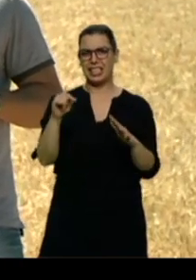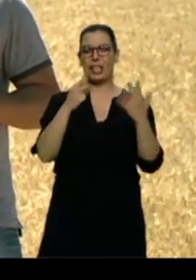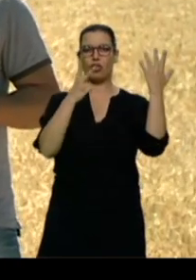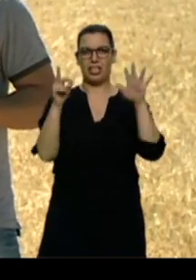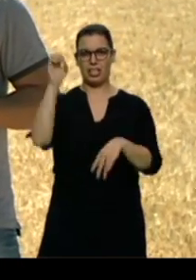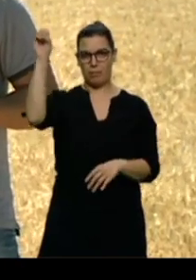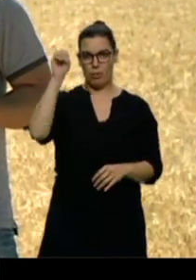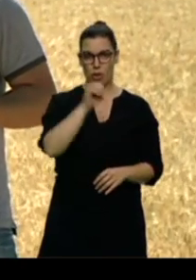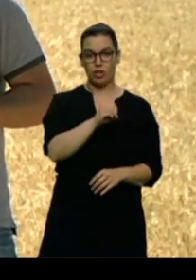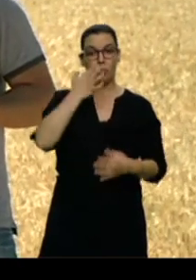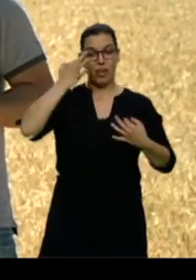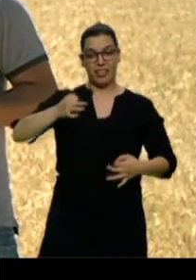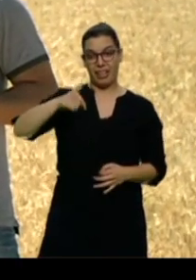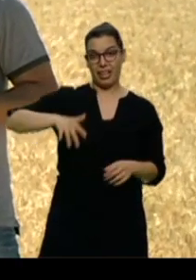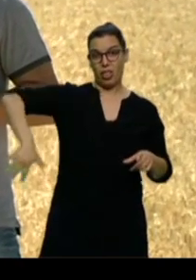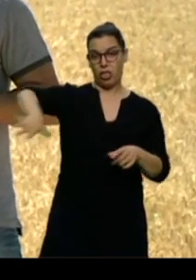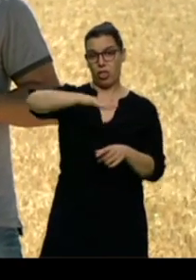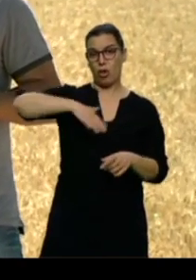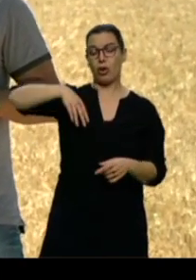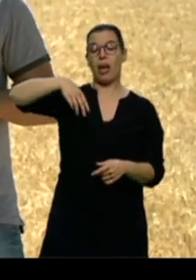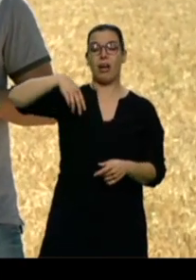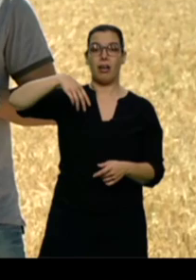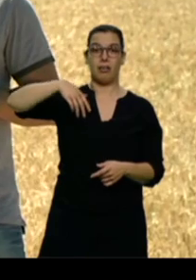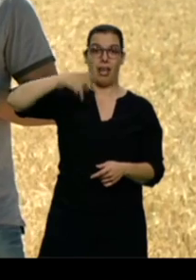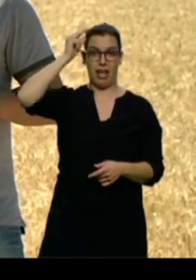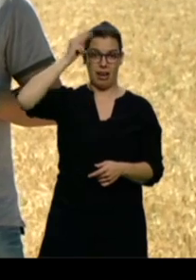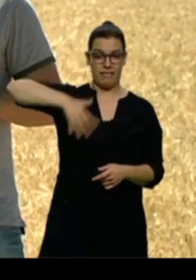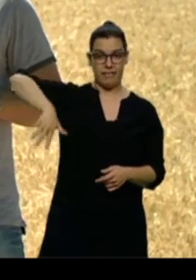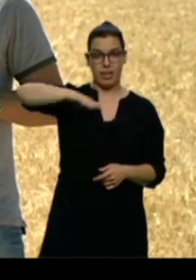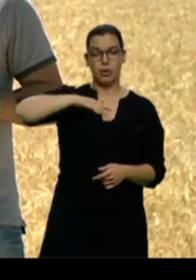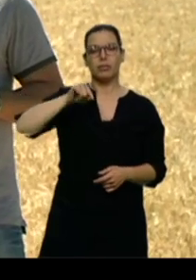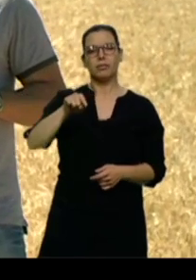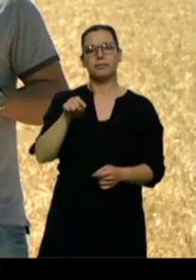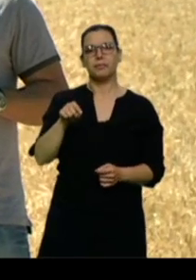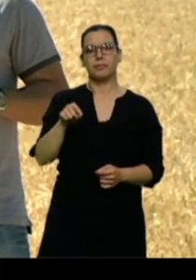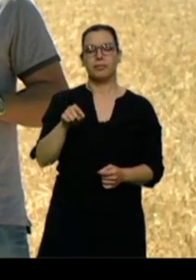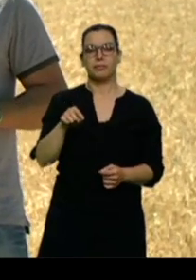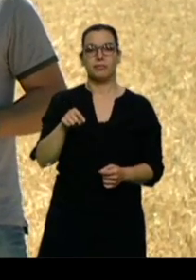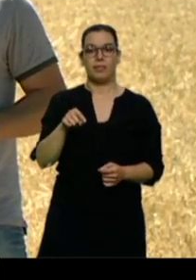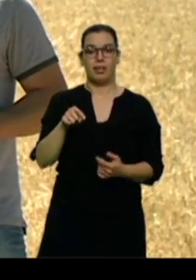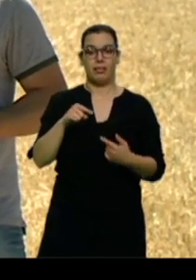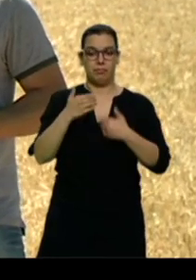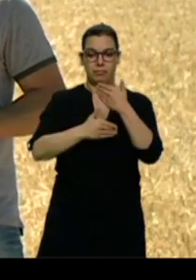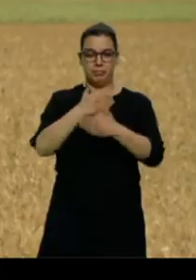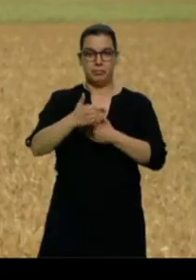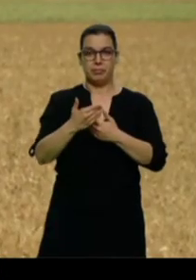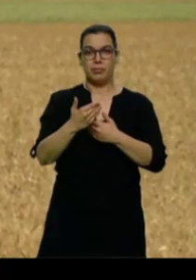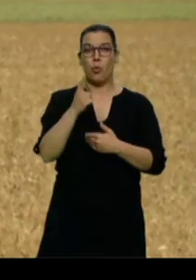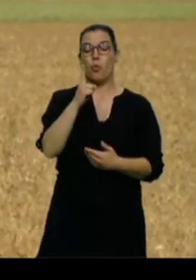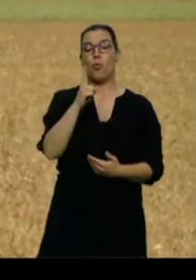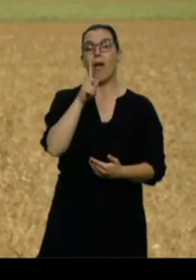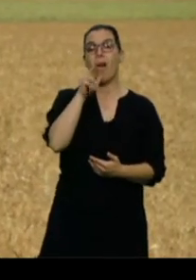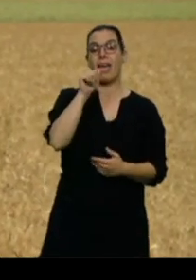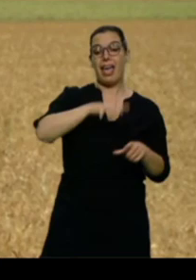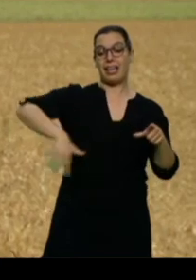comarcas como esta de la Moraña Abulense, nos dicen que en algunas parcelas no van a recoger ni 500 kilos por hectárea. Esta